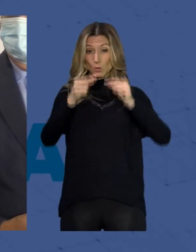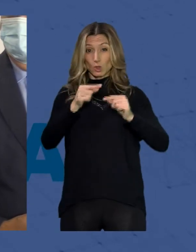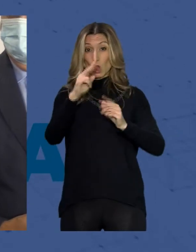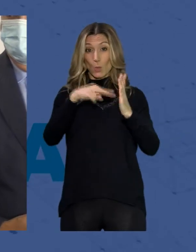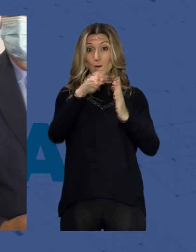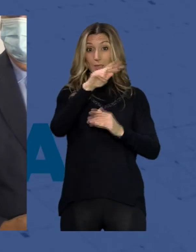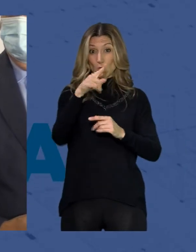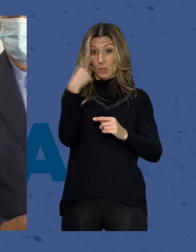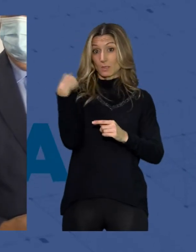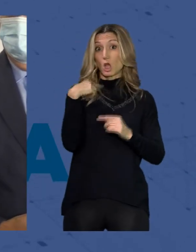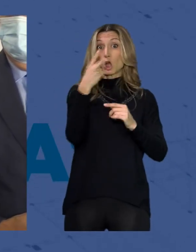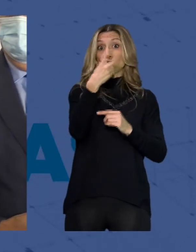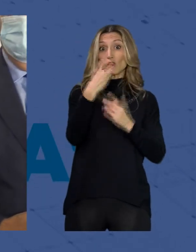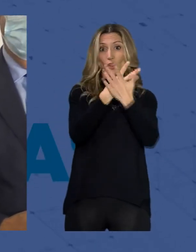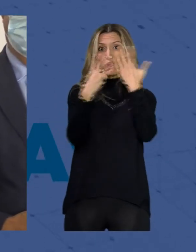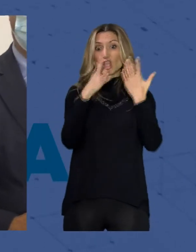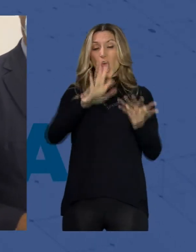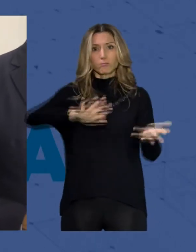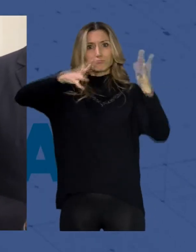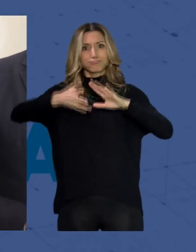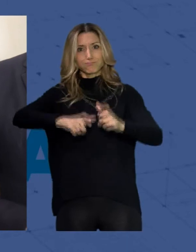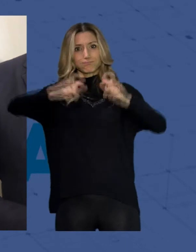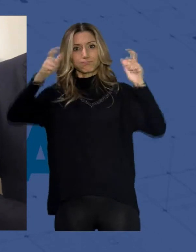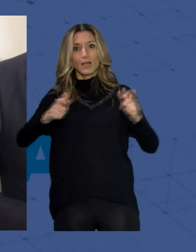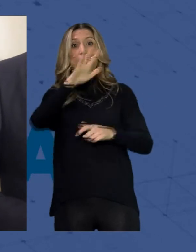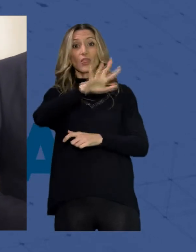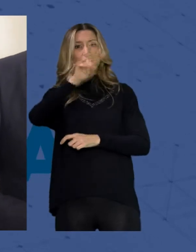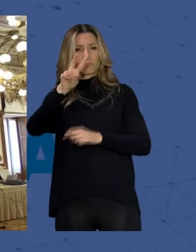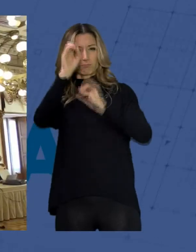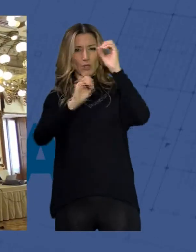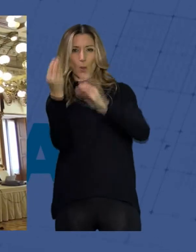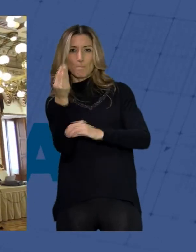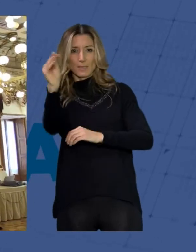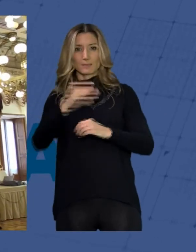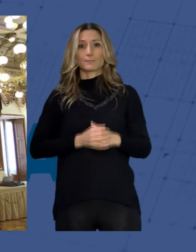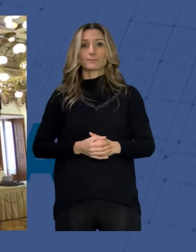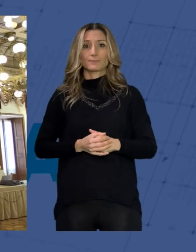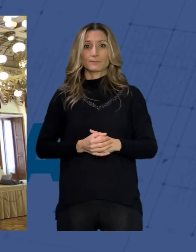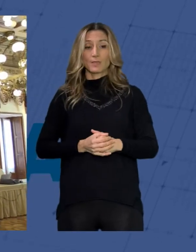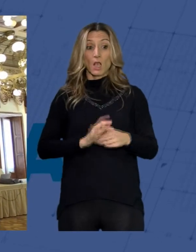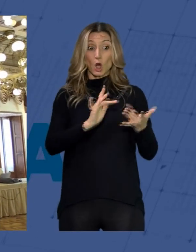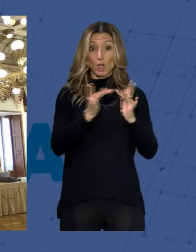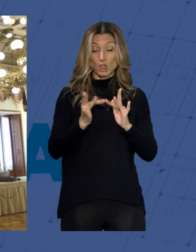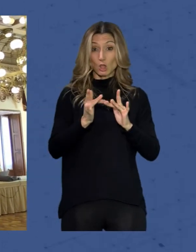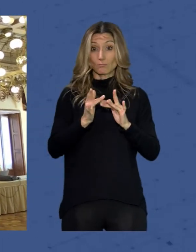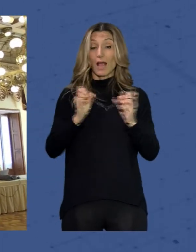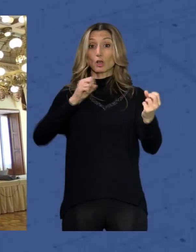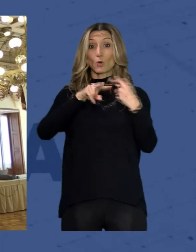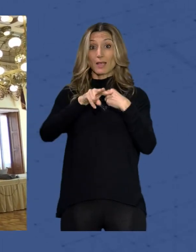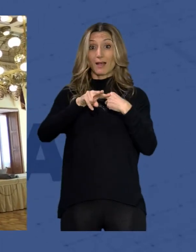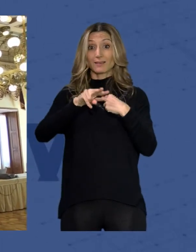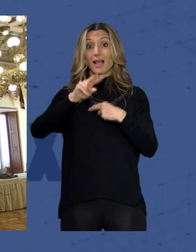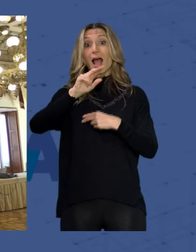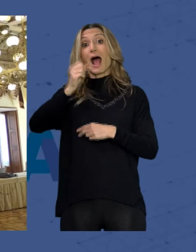218 y ahora se convierten en un 52% más la conexión de la autovía de la Almanzora con la A7